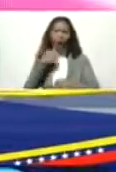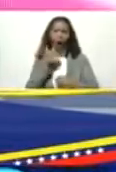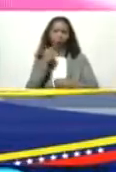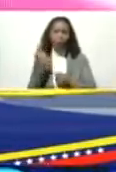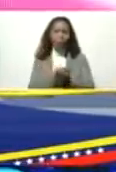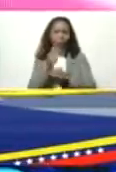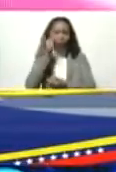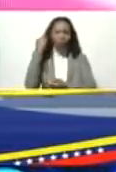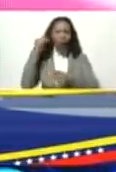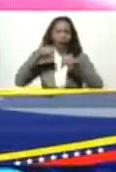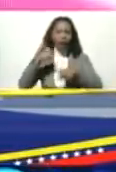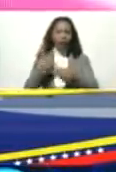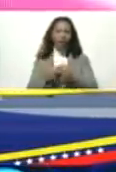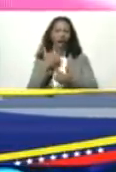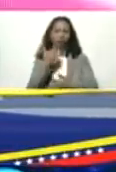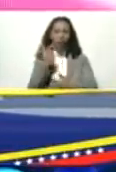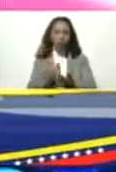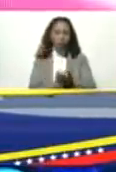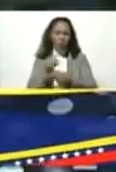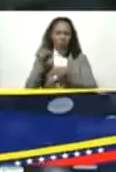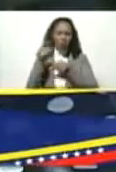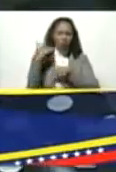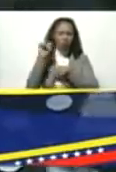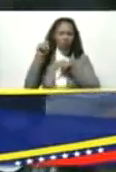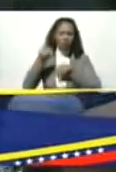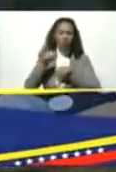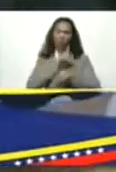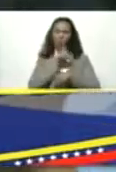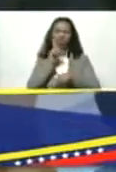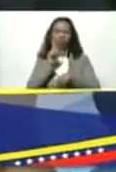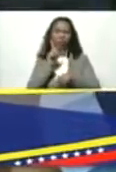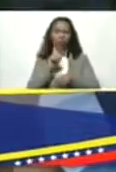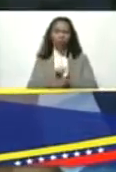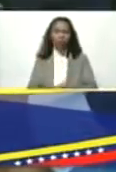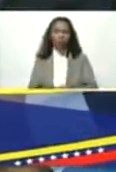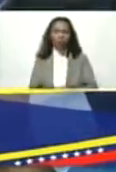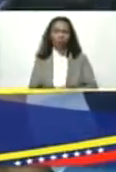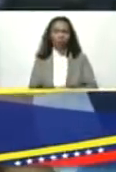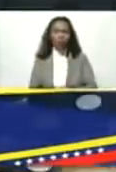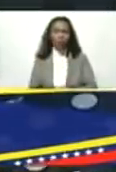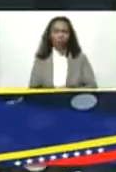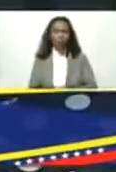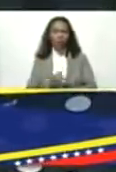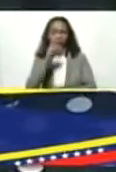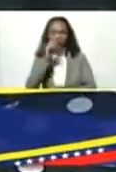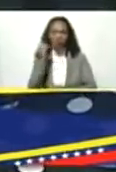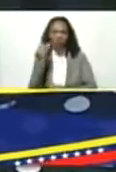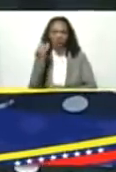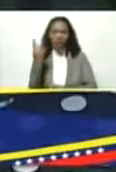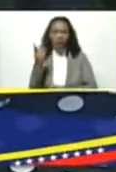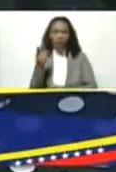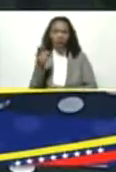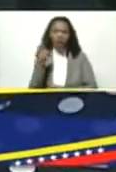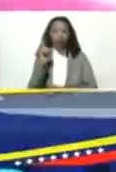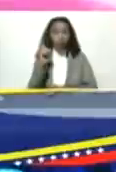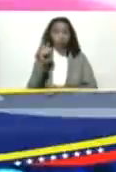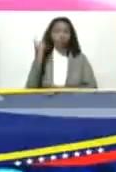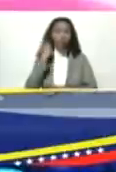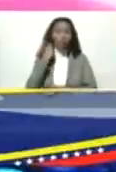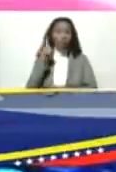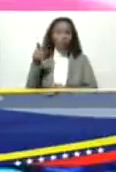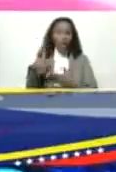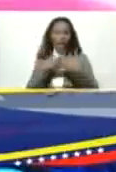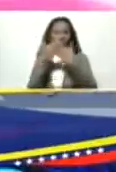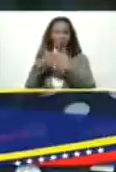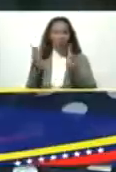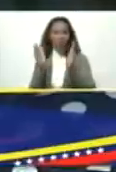hermano llamado? ¿algún hermano tiene? ¿cómo se llama? ¿qué edad tiene? tiene su edad ¿y estudió en el